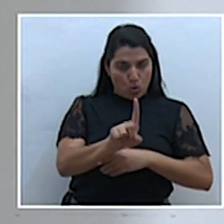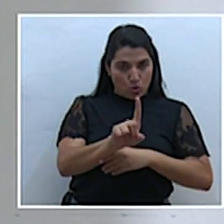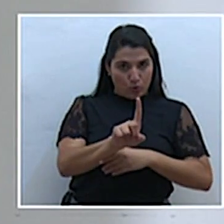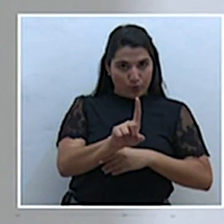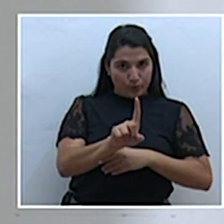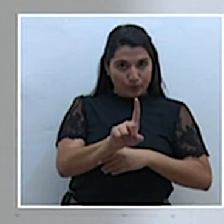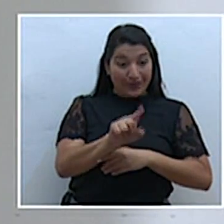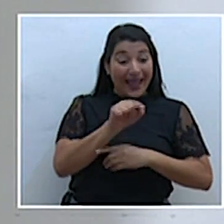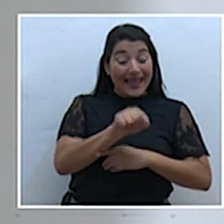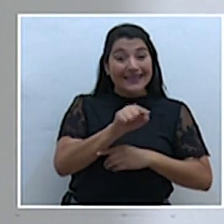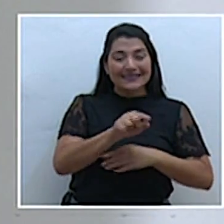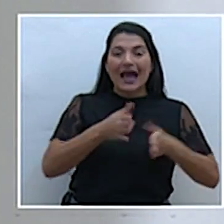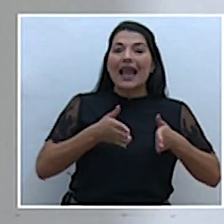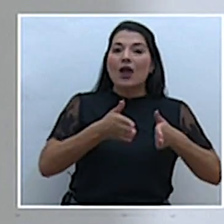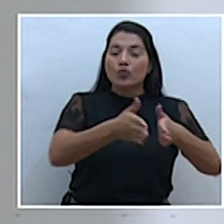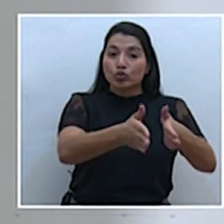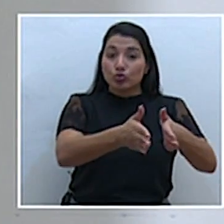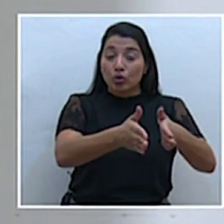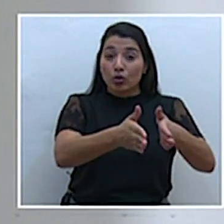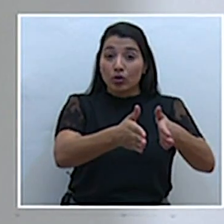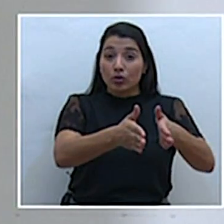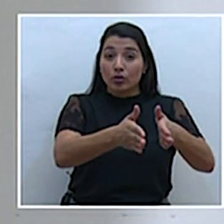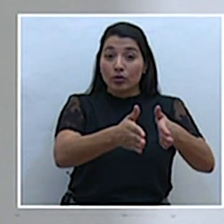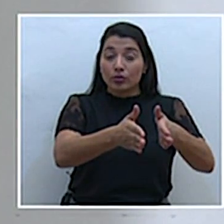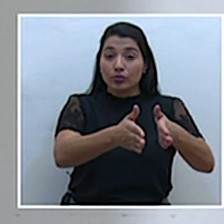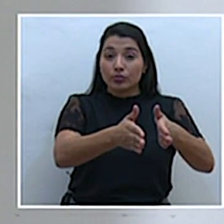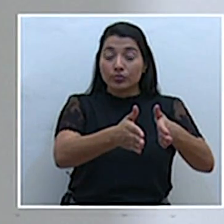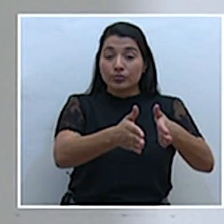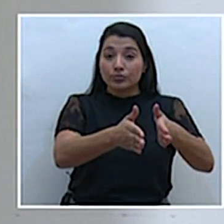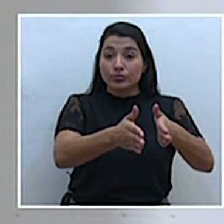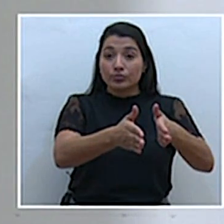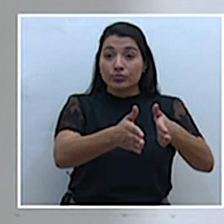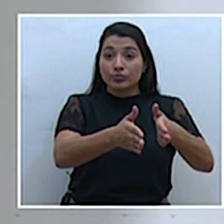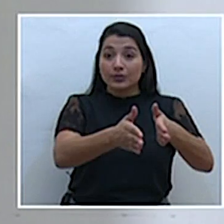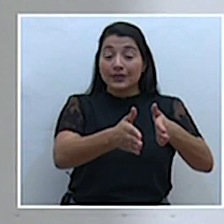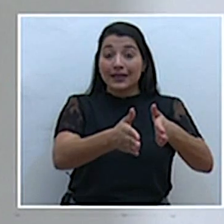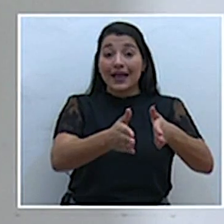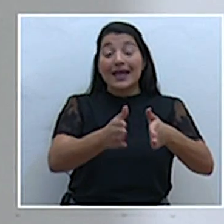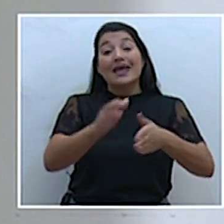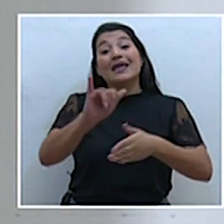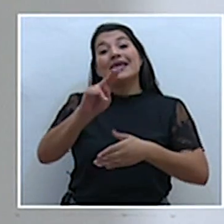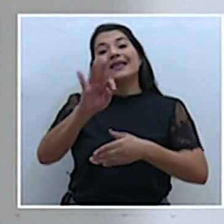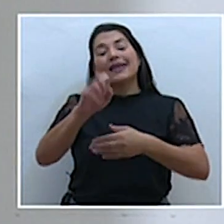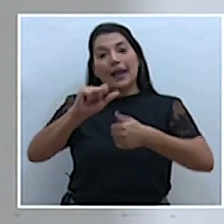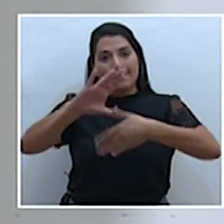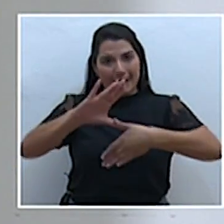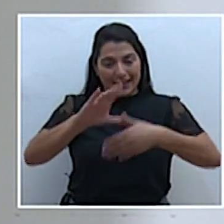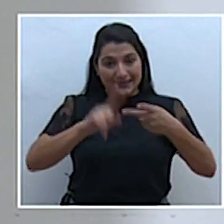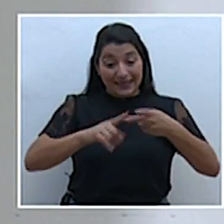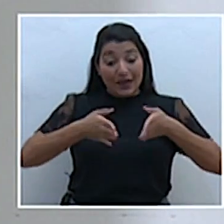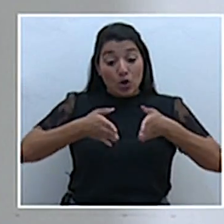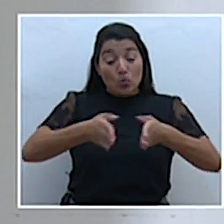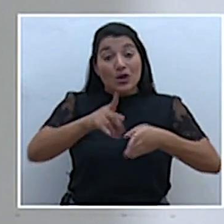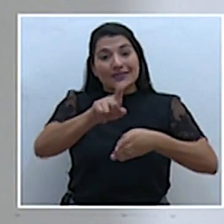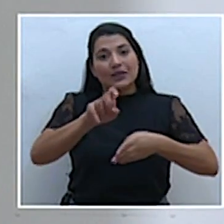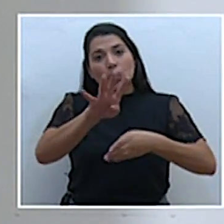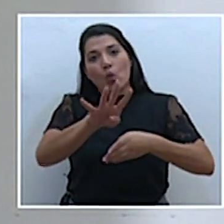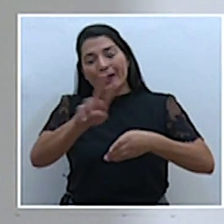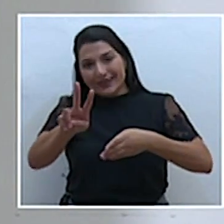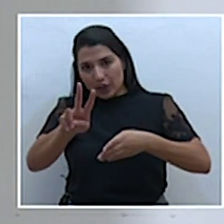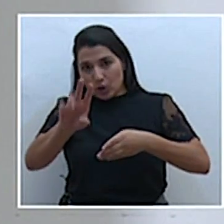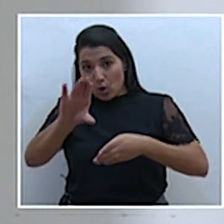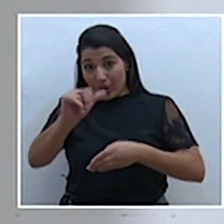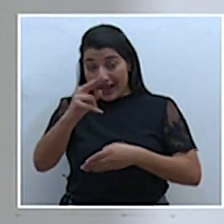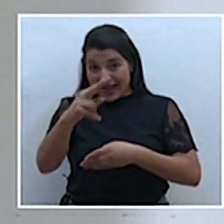la ruta interamericana, la ruta 142, Cañas